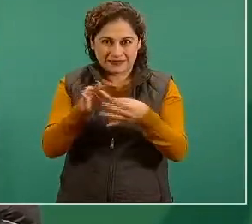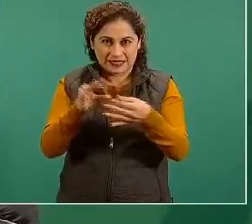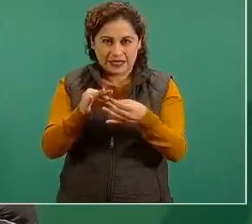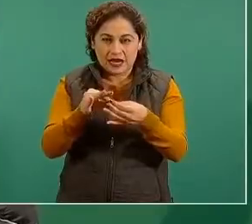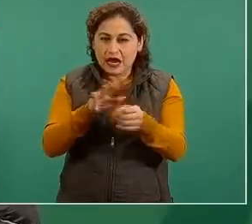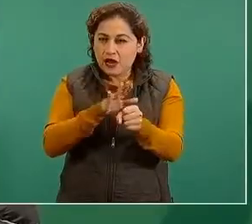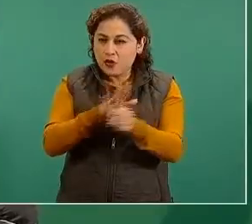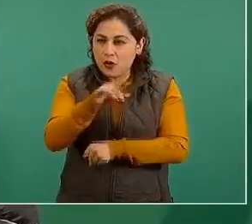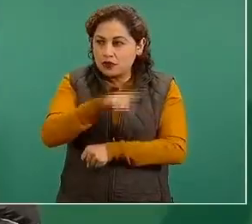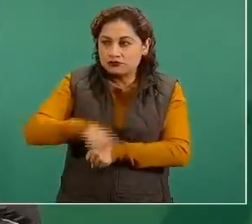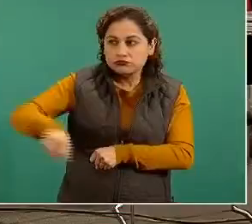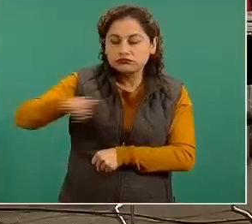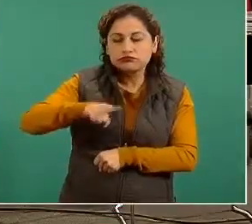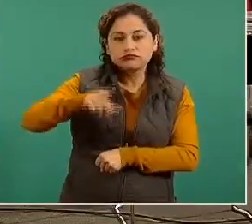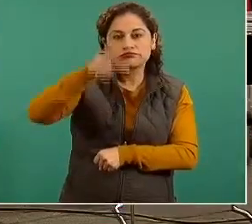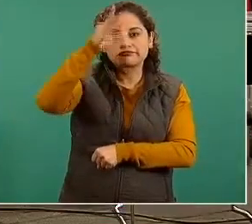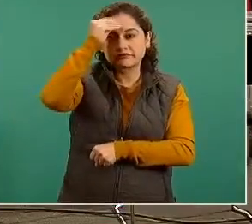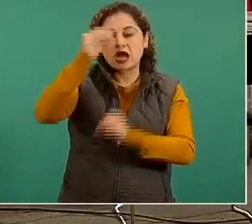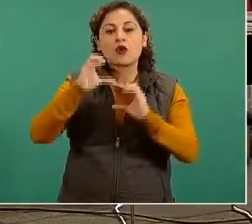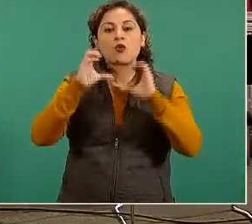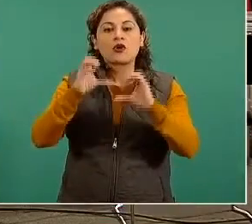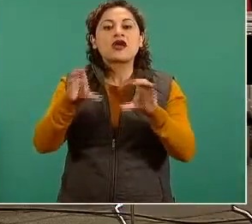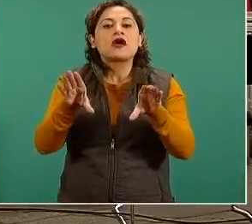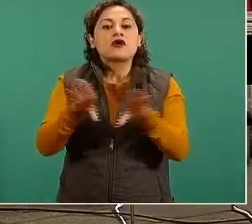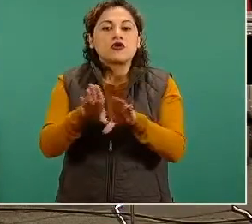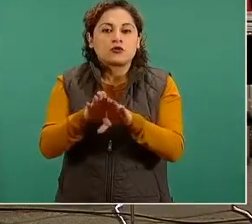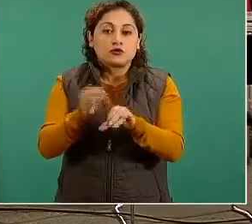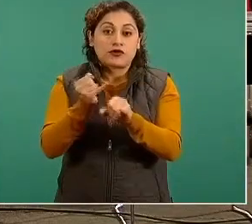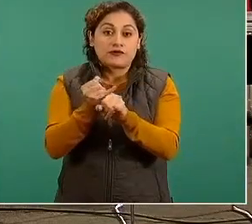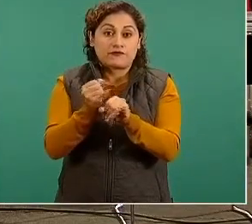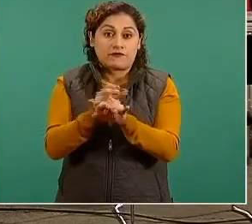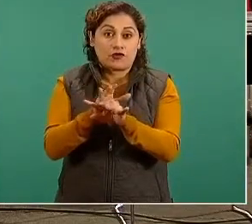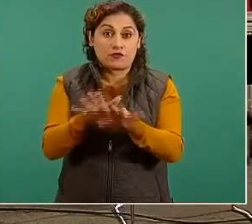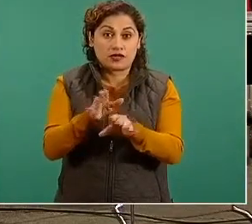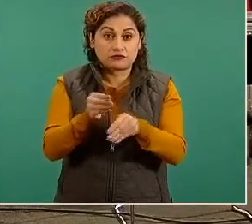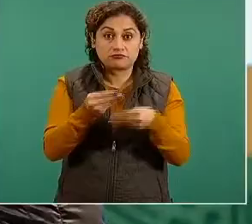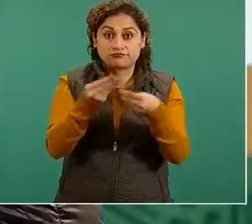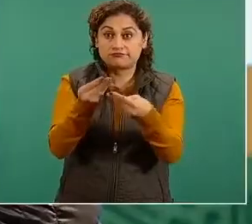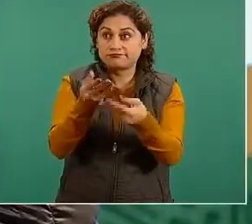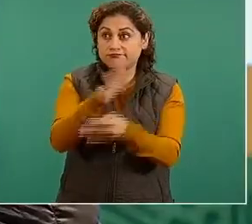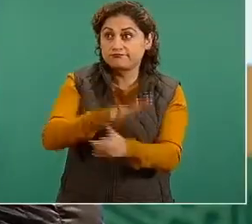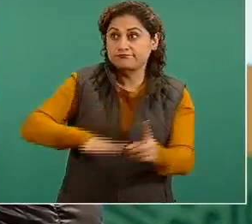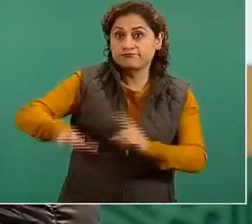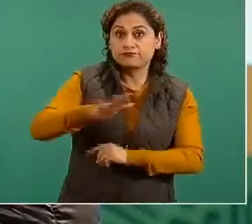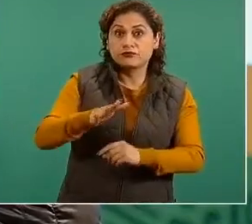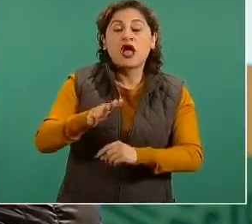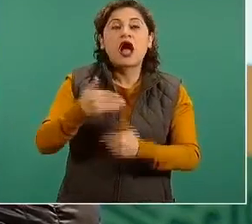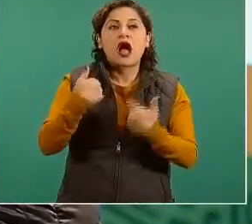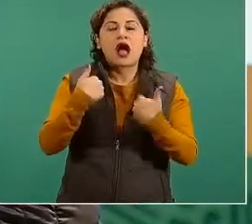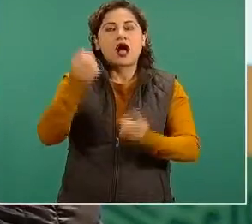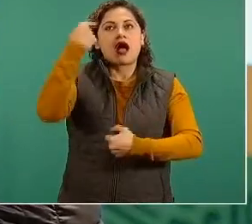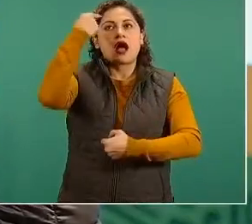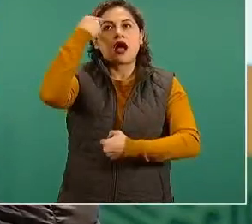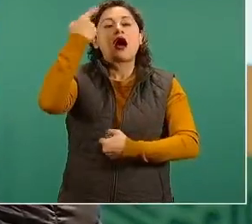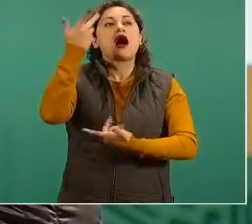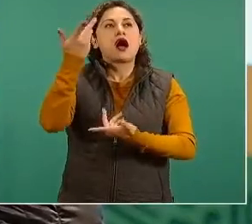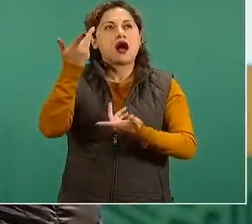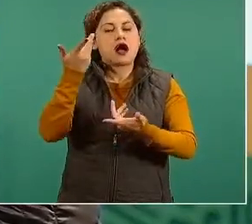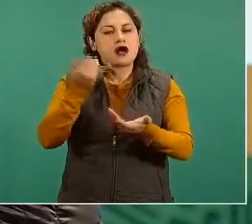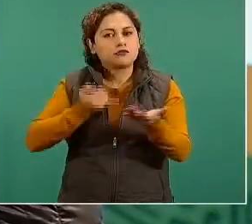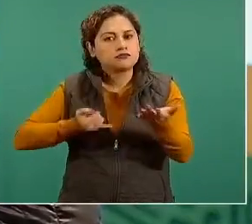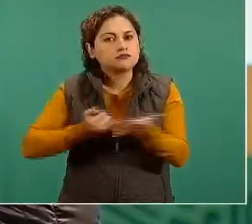que se tiene en disponibilidad para tomar mejores decisiones y